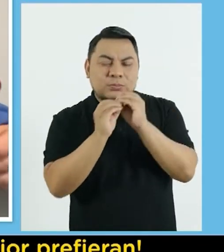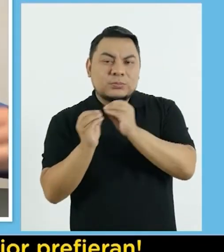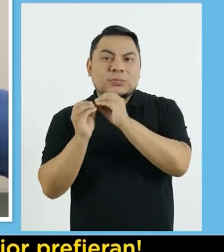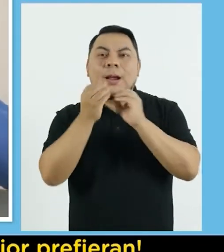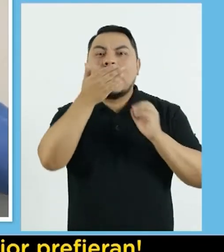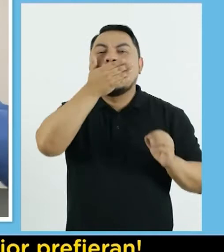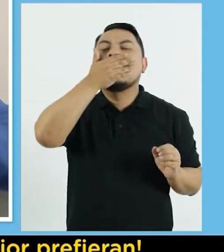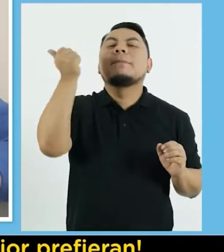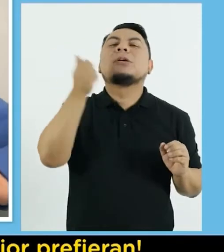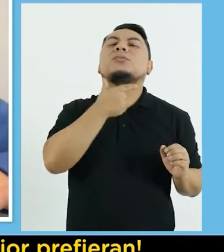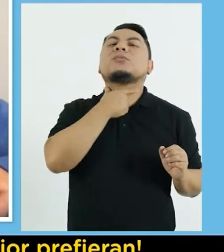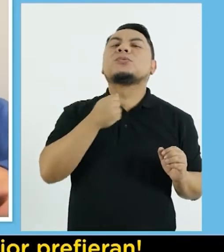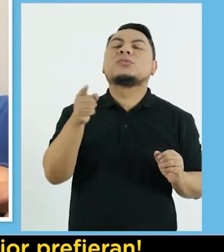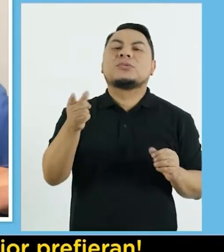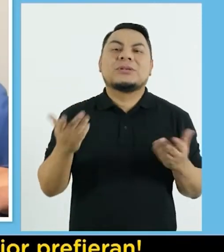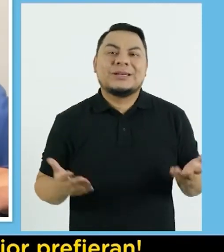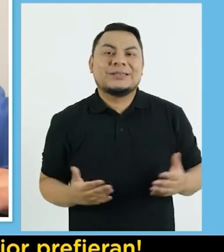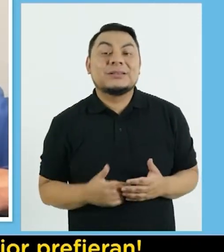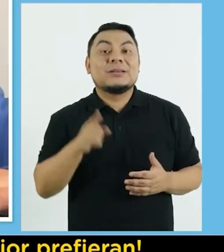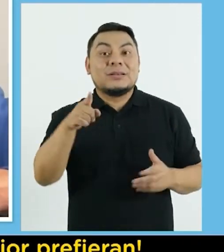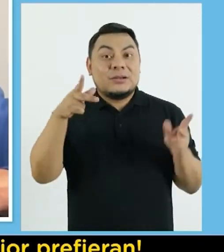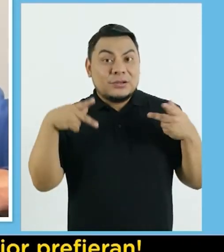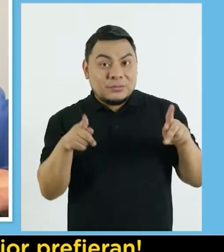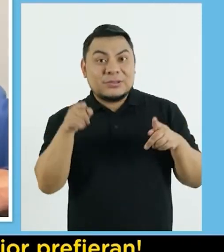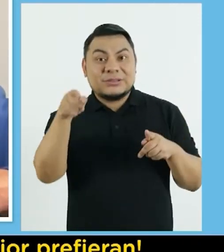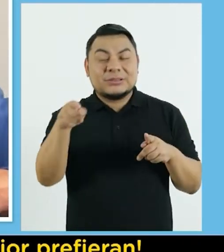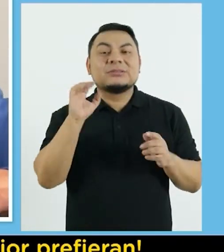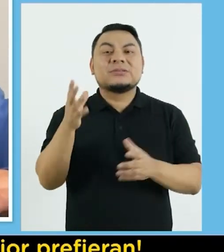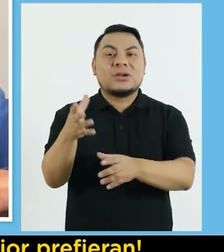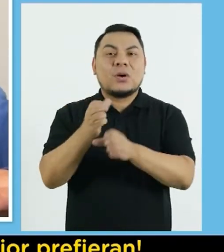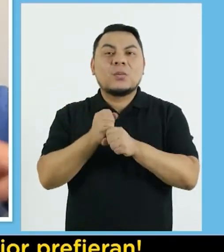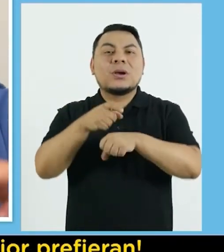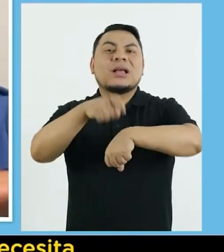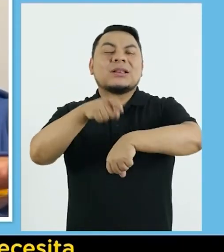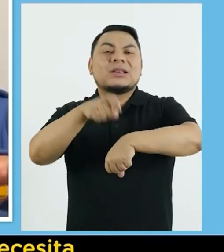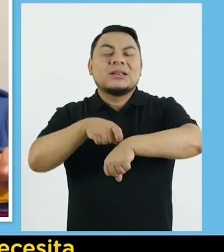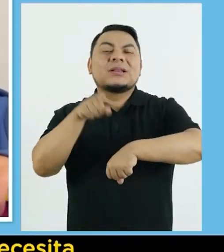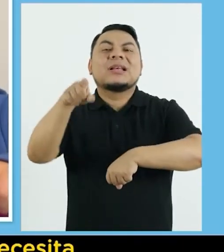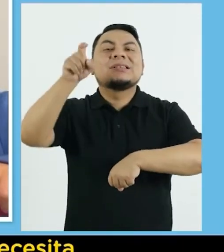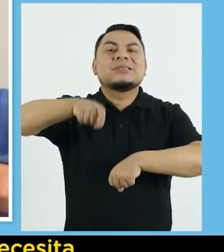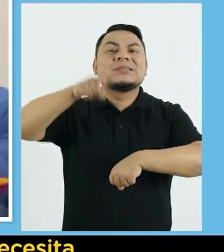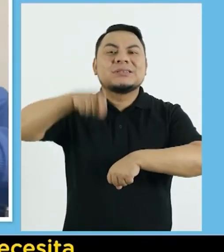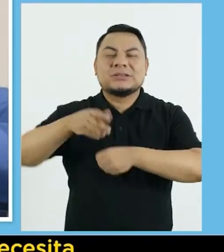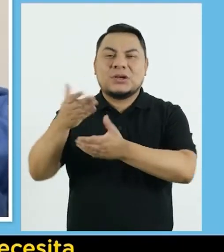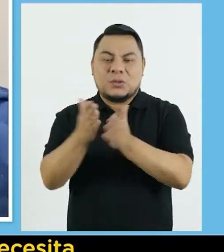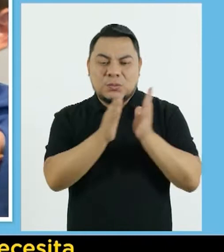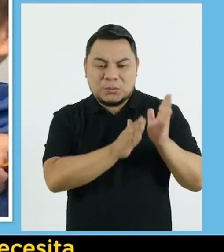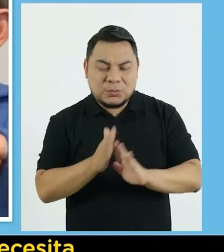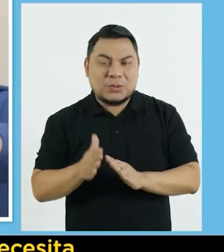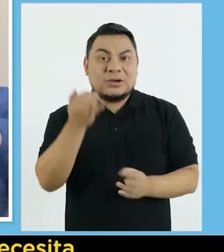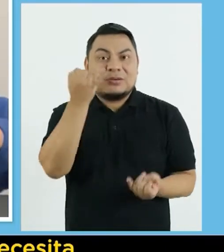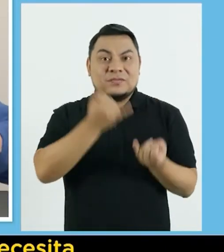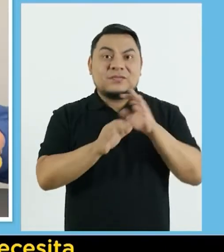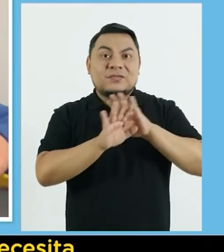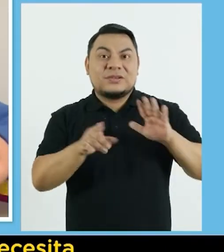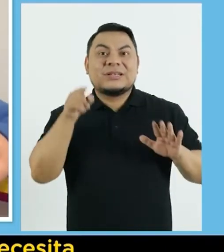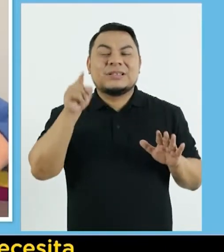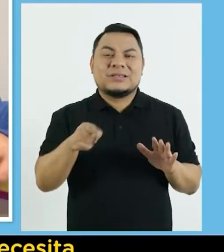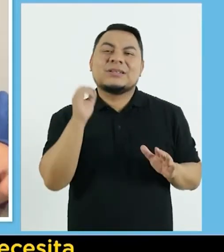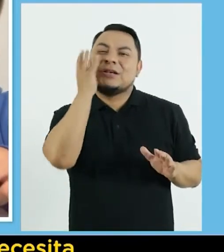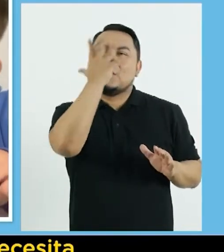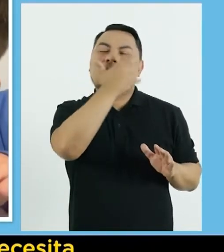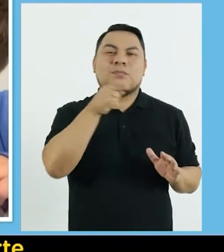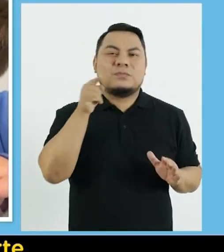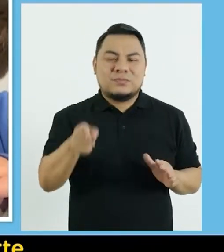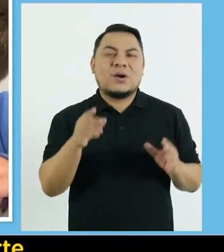pintar o decorar el marco como mejor prefieran Permitan que se tome el tiempo que